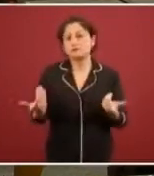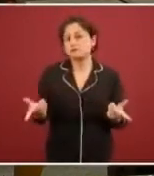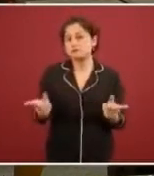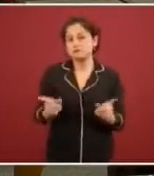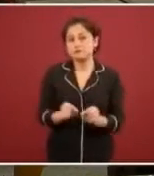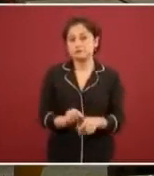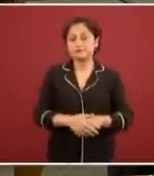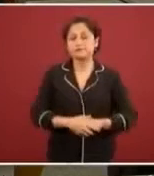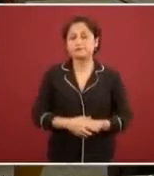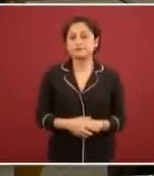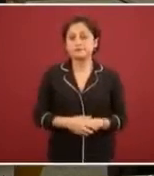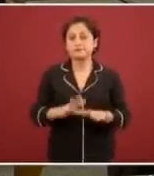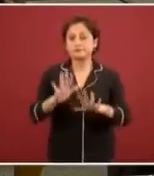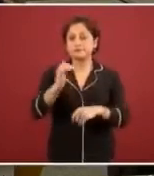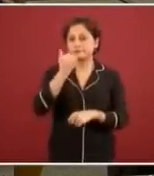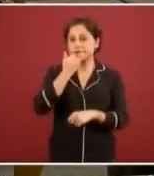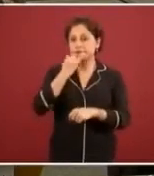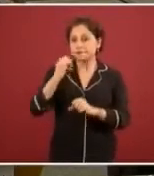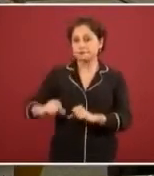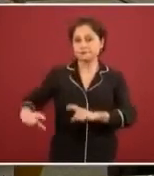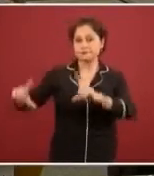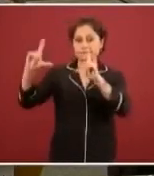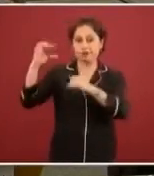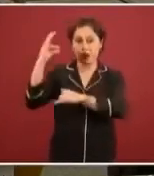Ah, la gráfica, perdón, nada más la última.